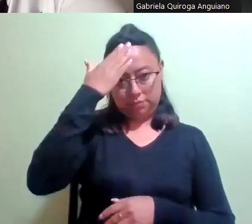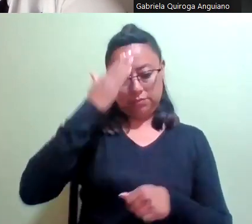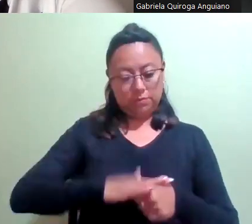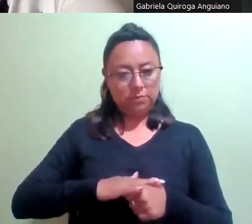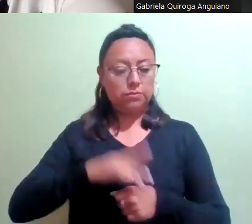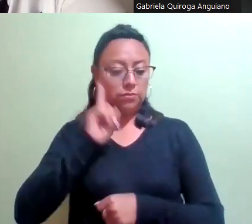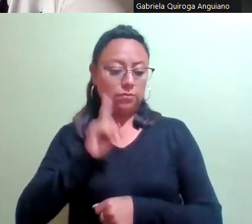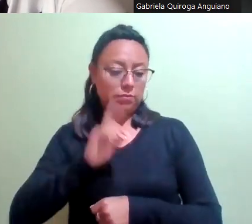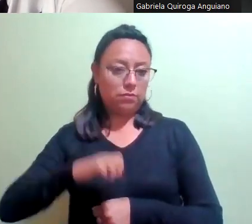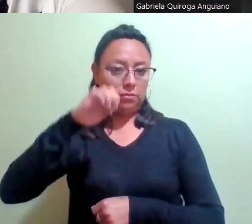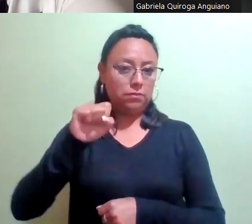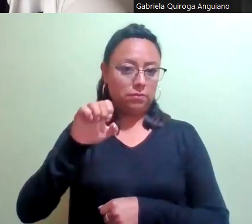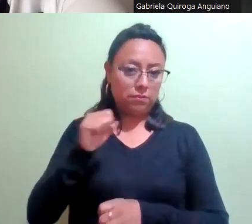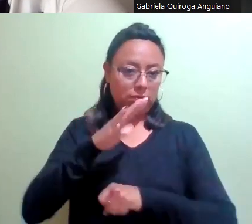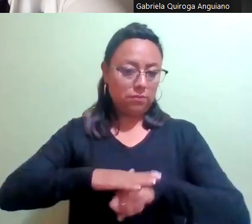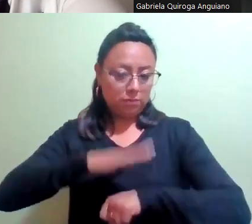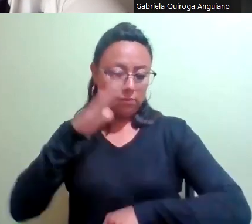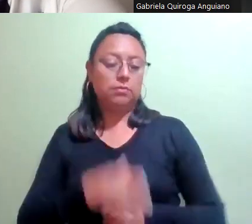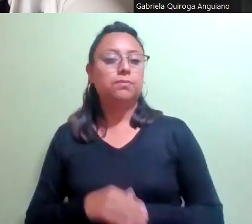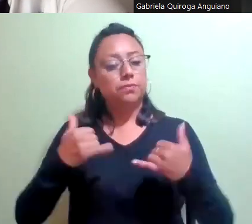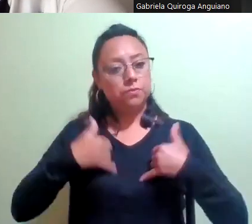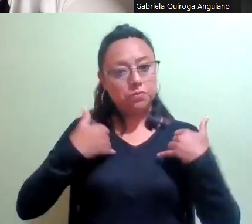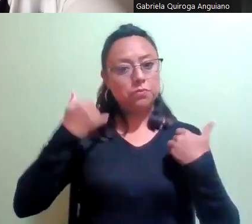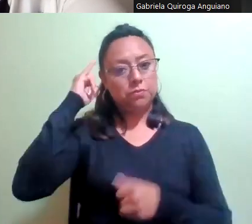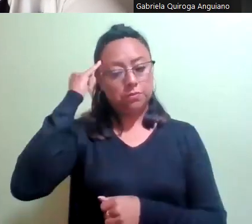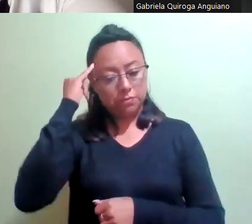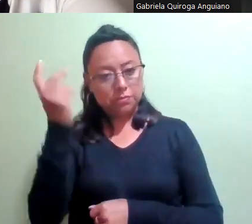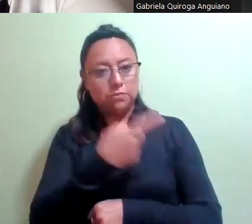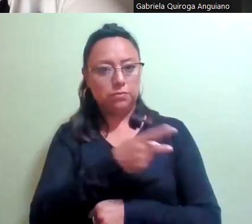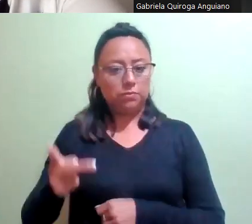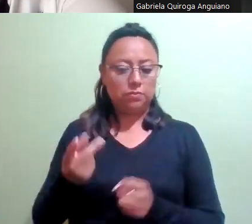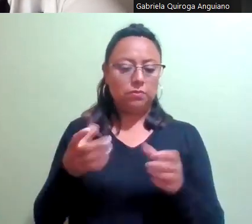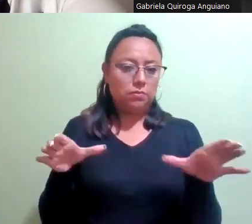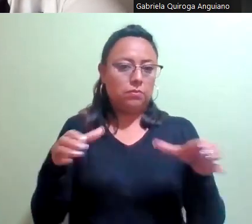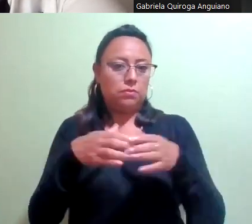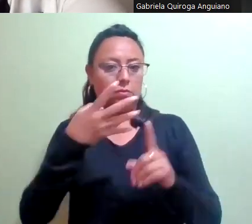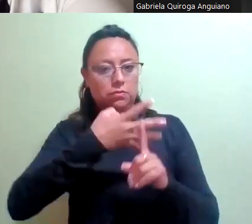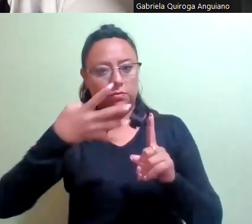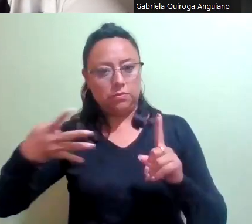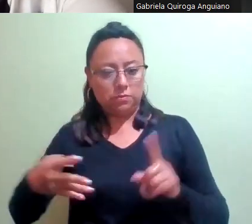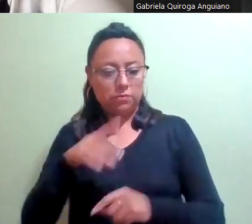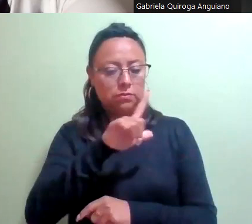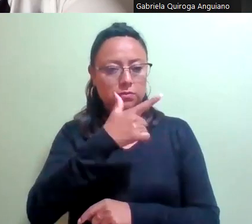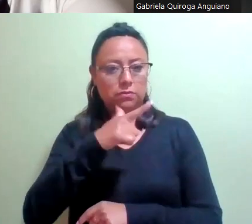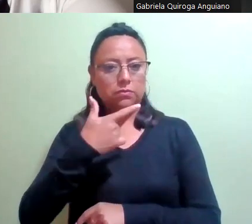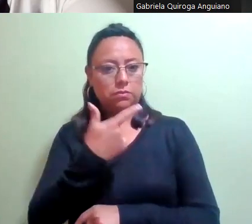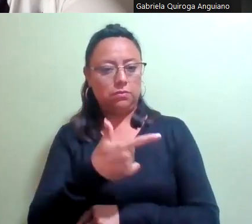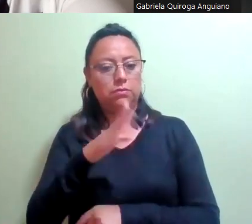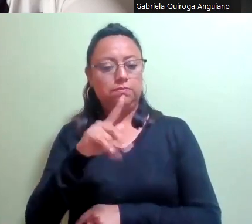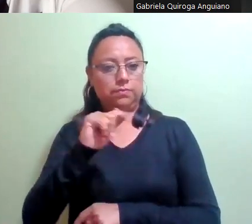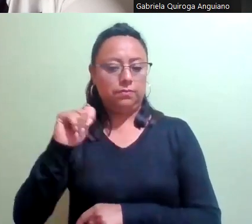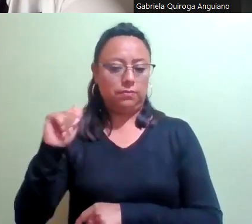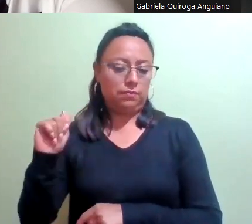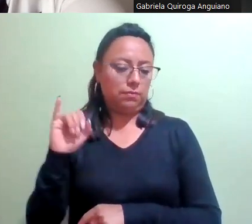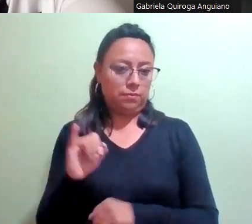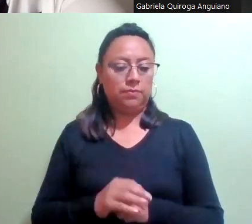jóvenes, indígenas, de escasos recursos y de la población LGBTI. Cada una de las cuatro conceptos anteriores